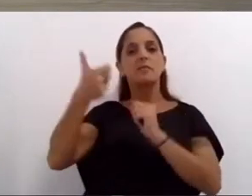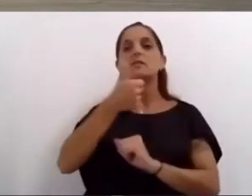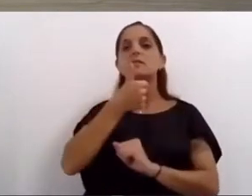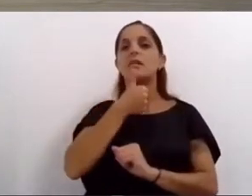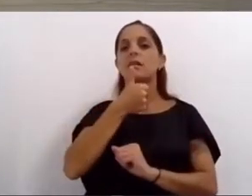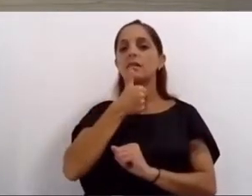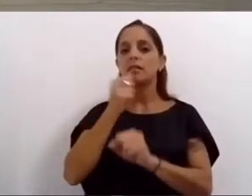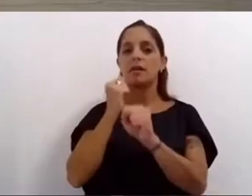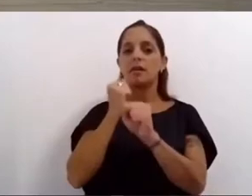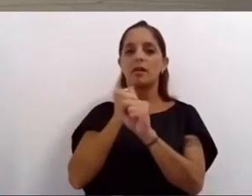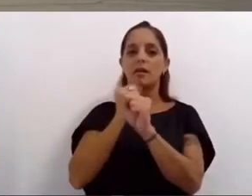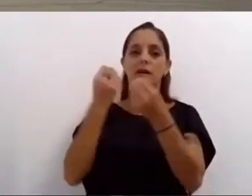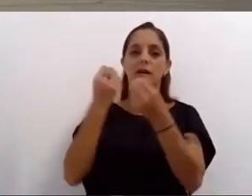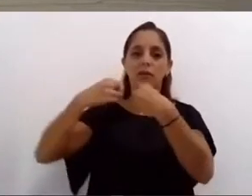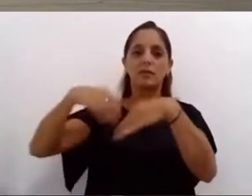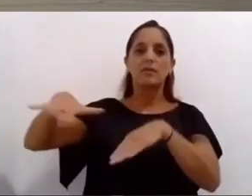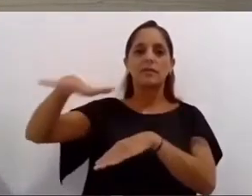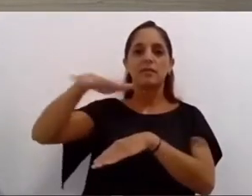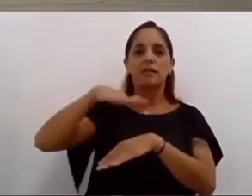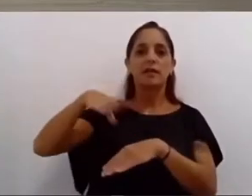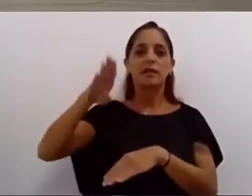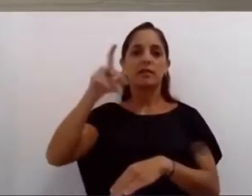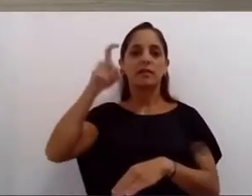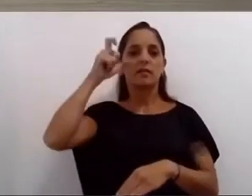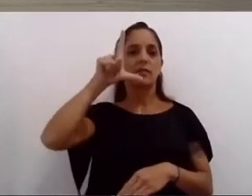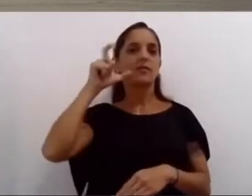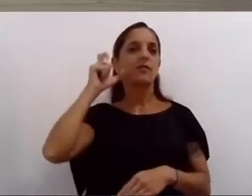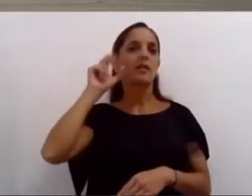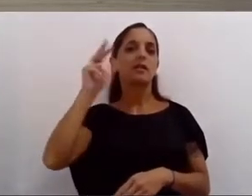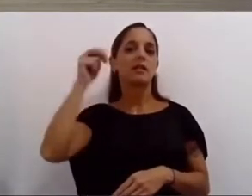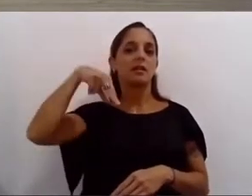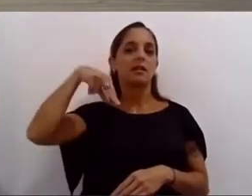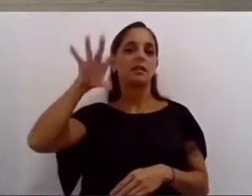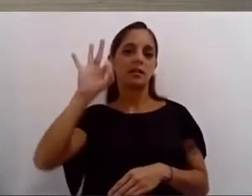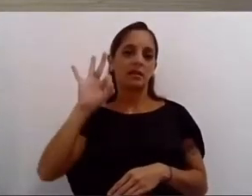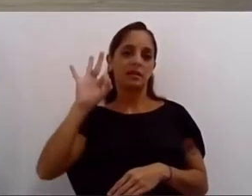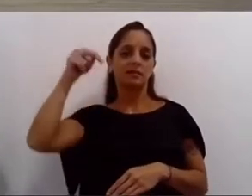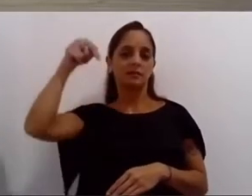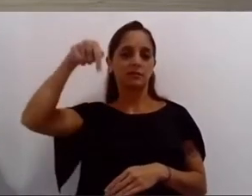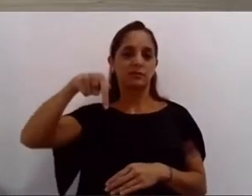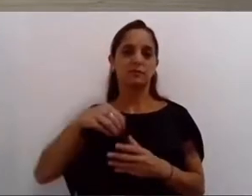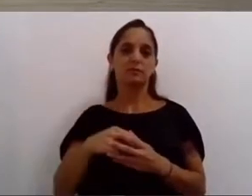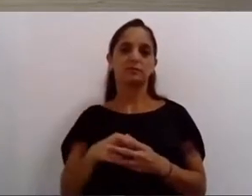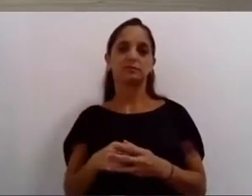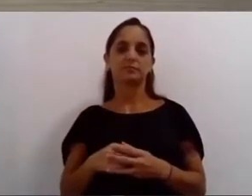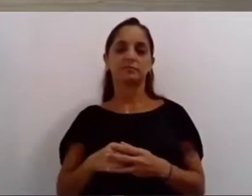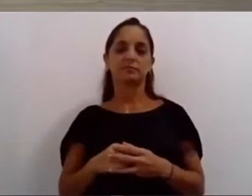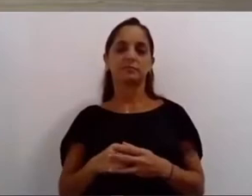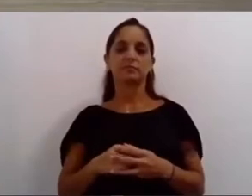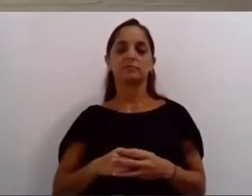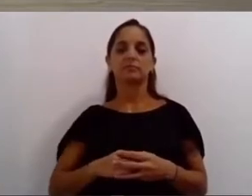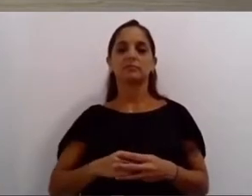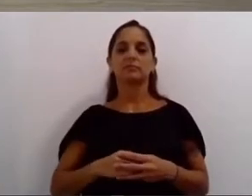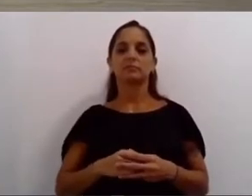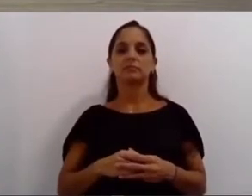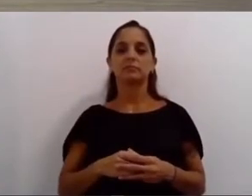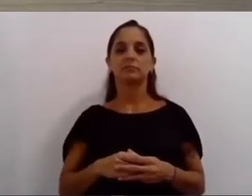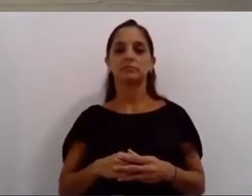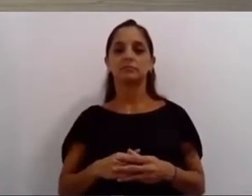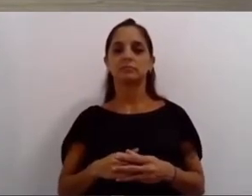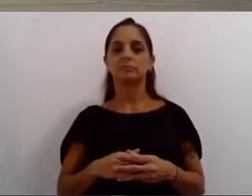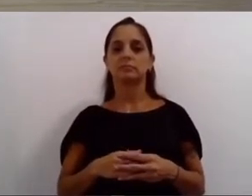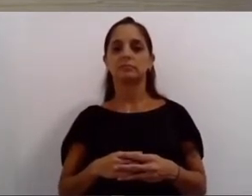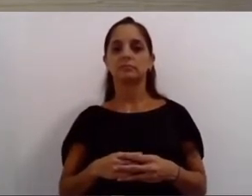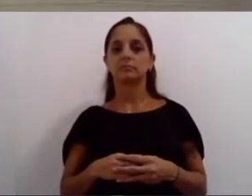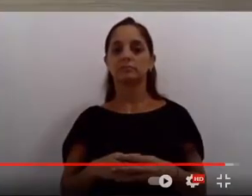obras de lo que es Belgrano Sur que va a significar el primer tramo retomado de ese programa de